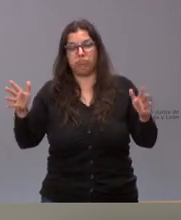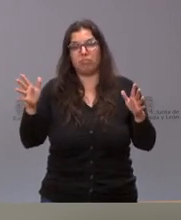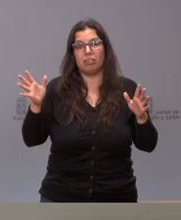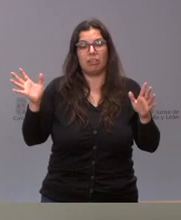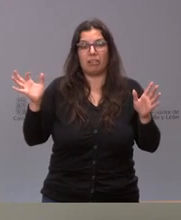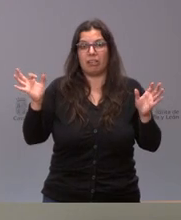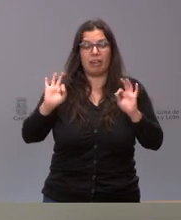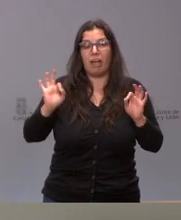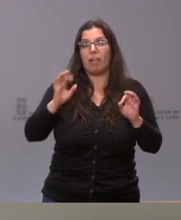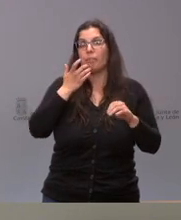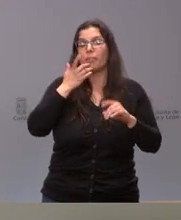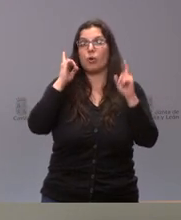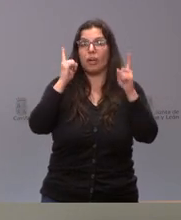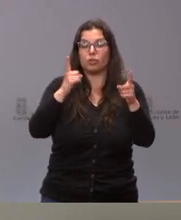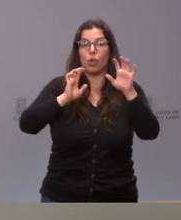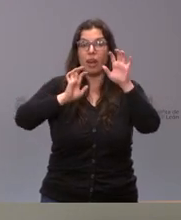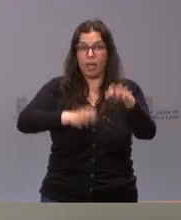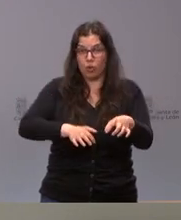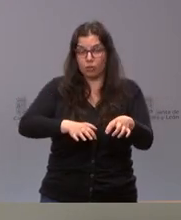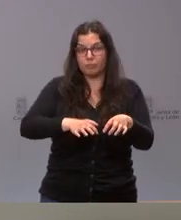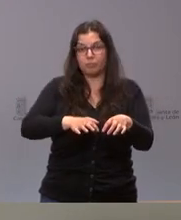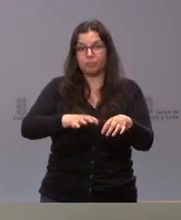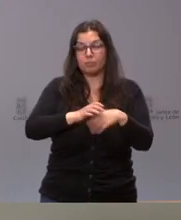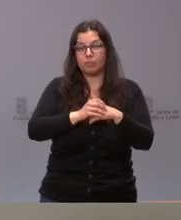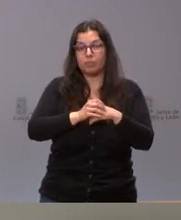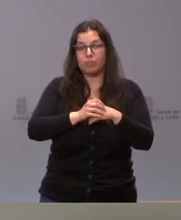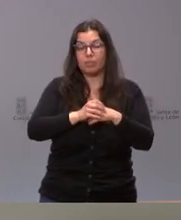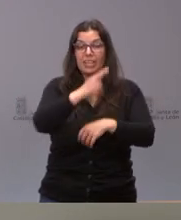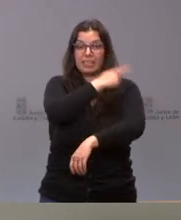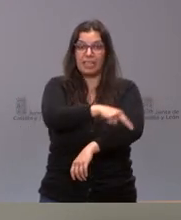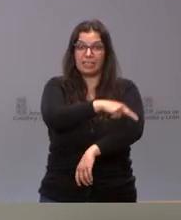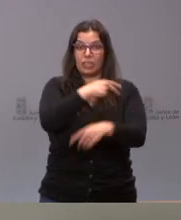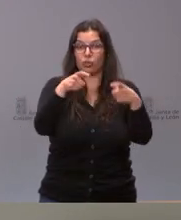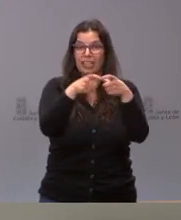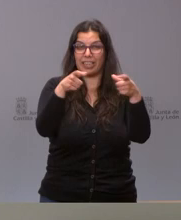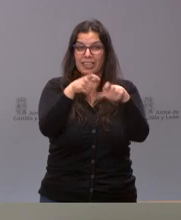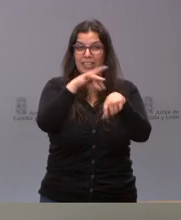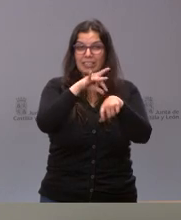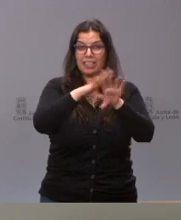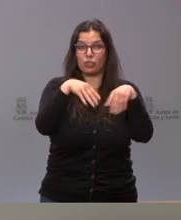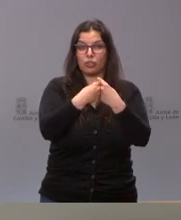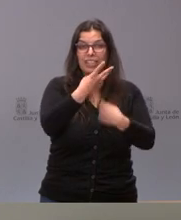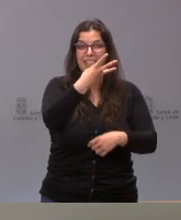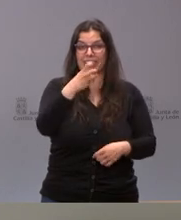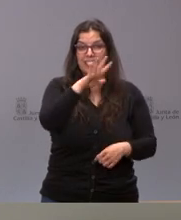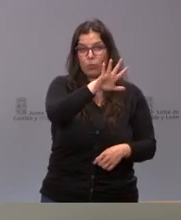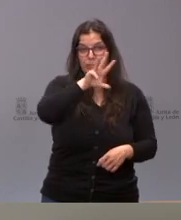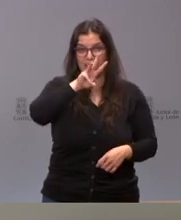en el caso de León en el ámbito sanitario las tarjetas sanitarias son 353